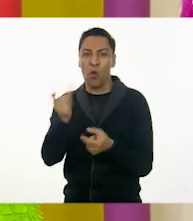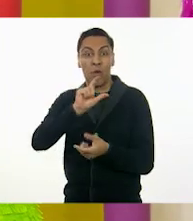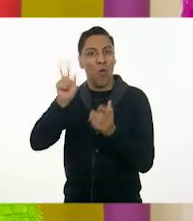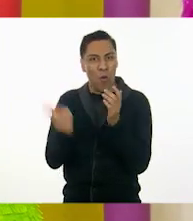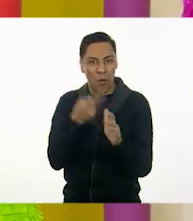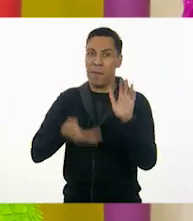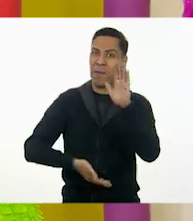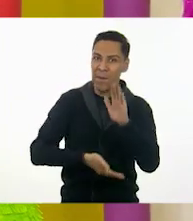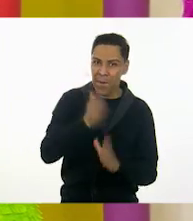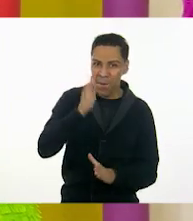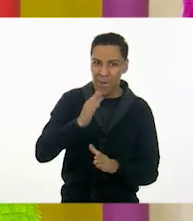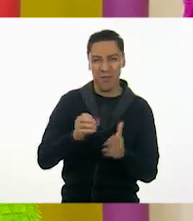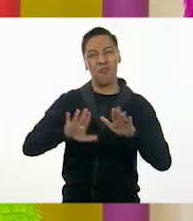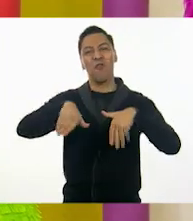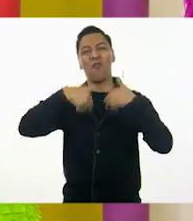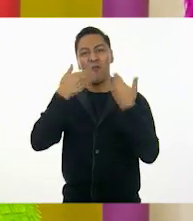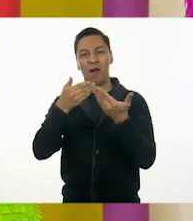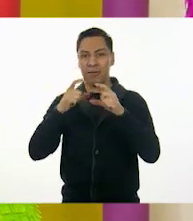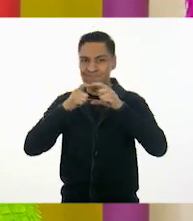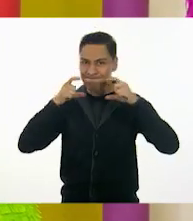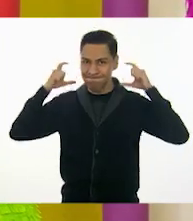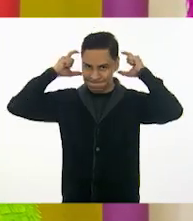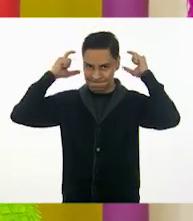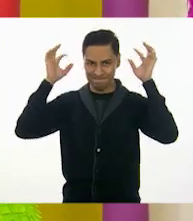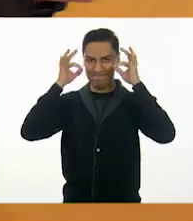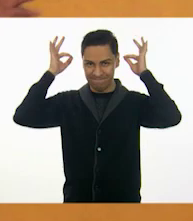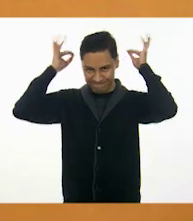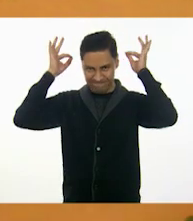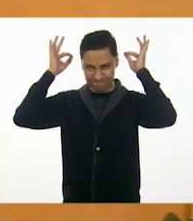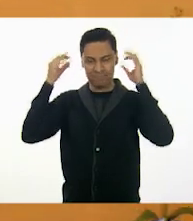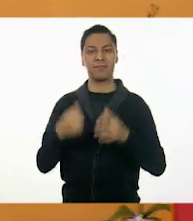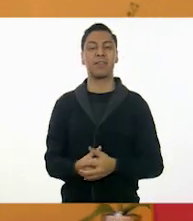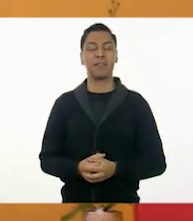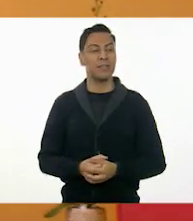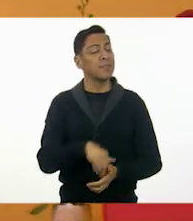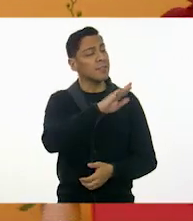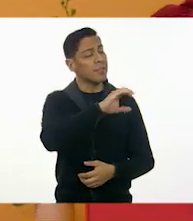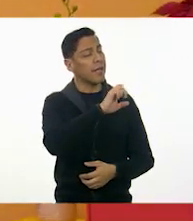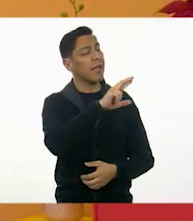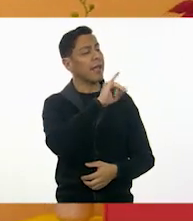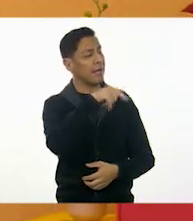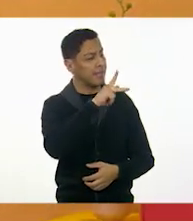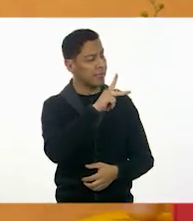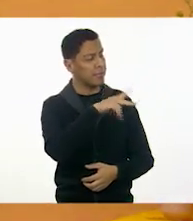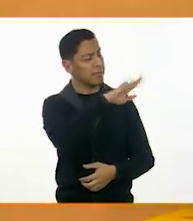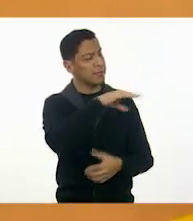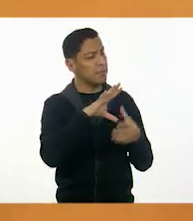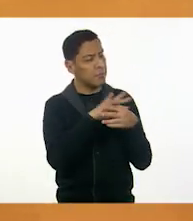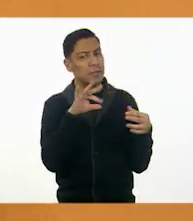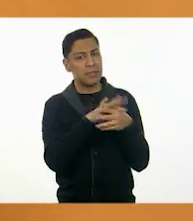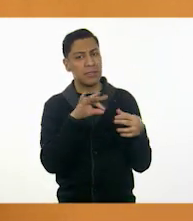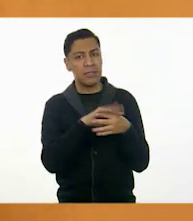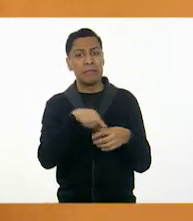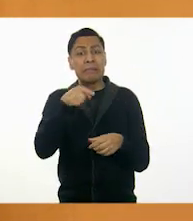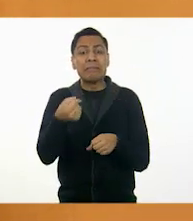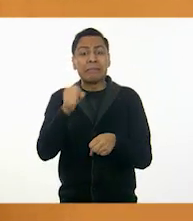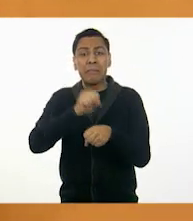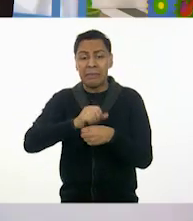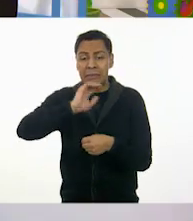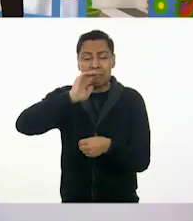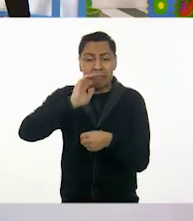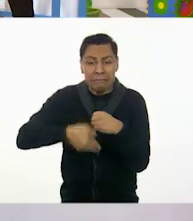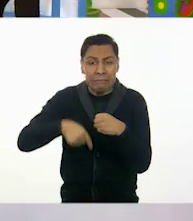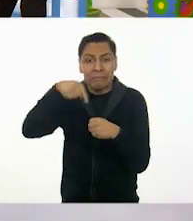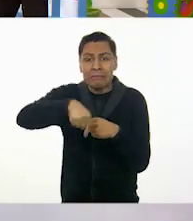tengamos que salir. Muy bien, Erick. Pues, ¿qué te cuento? Cuéntame. Que esta es la última semana de clases. ¿Te